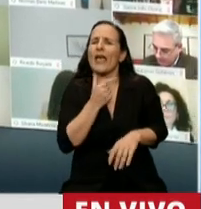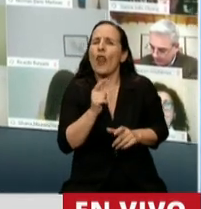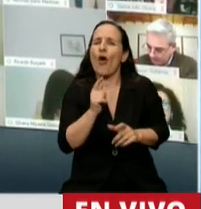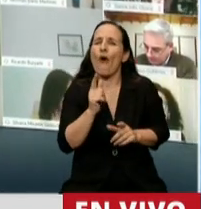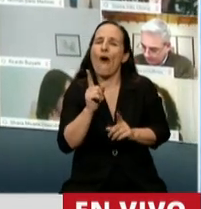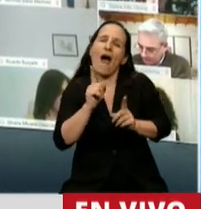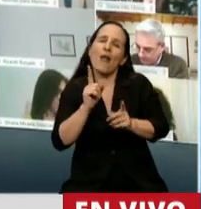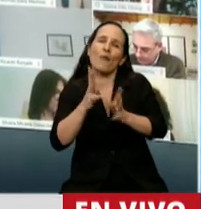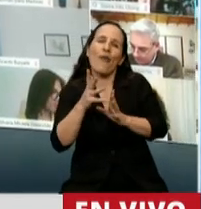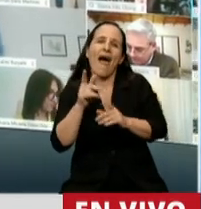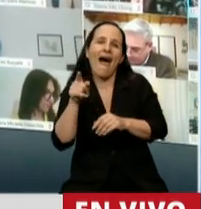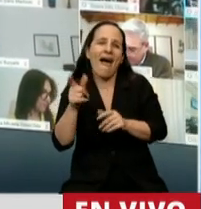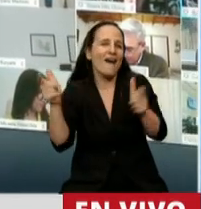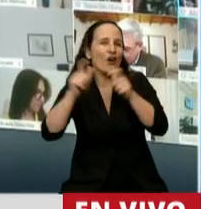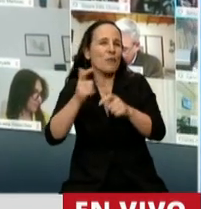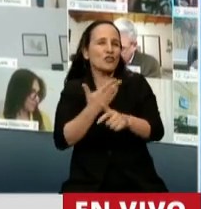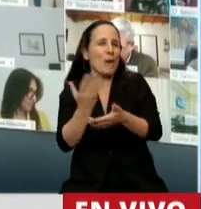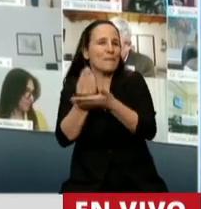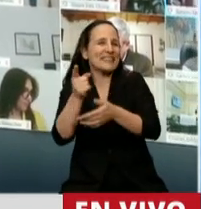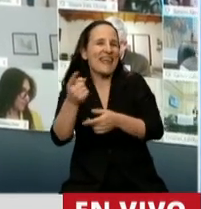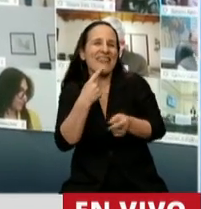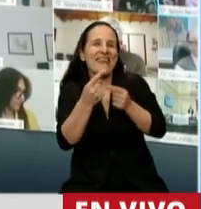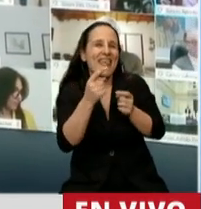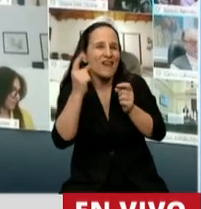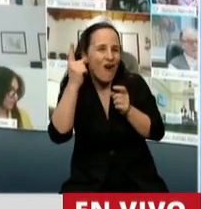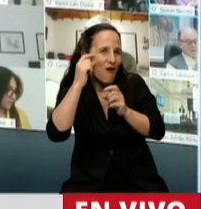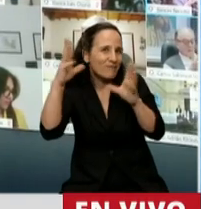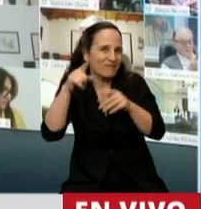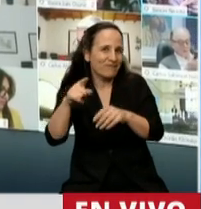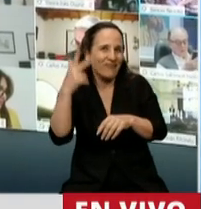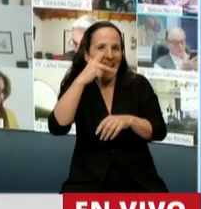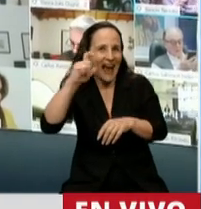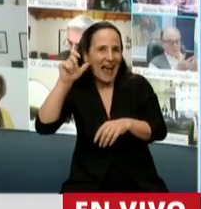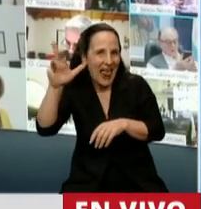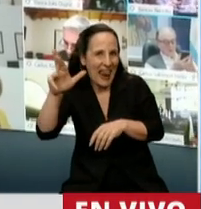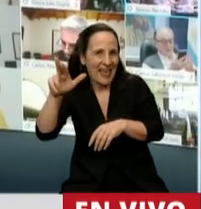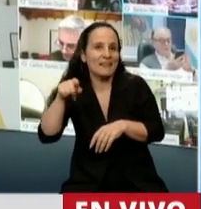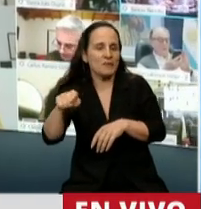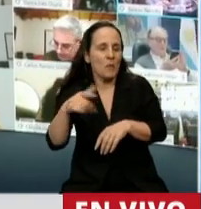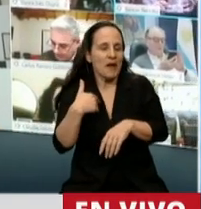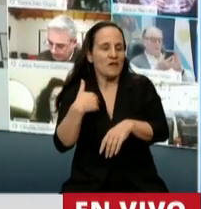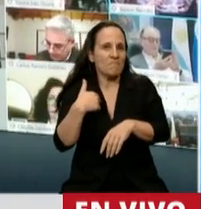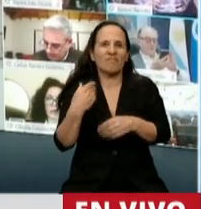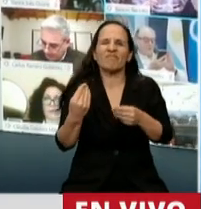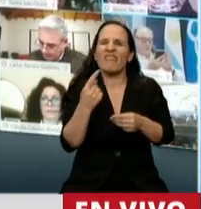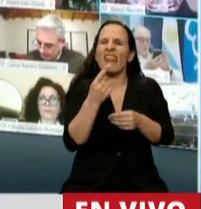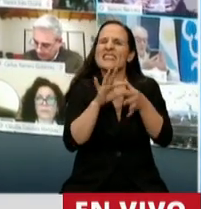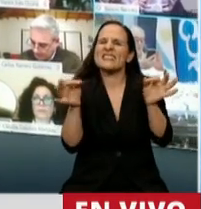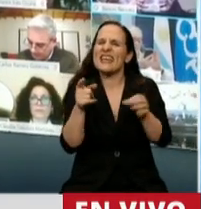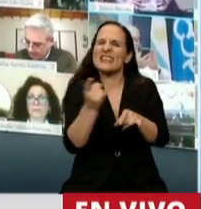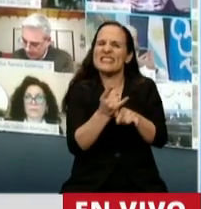del presidente de la Comisión de Presupuestos y Hacienda, del diputado Gélez. Escucha con atención